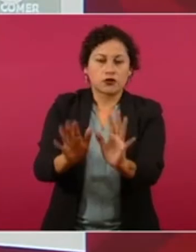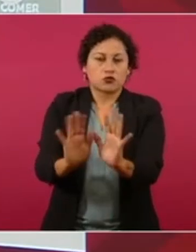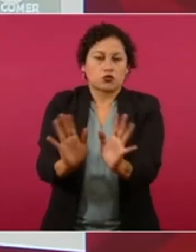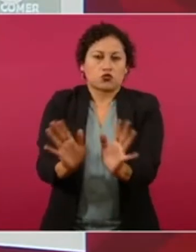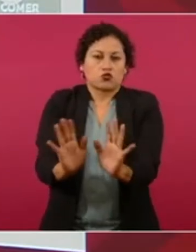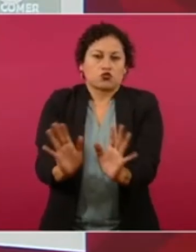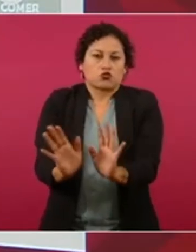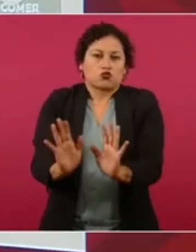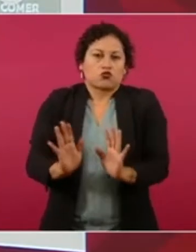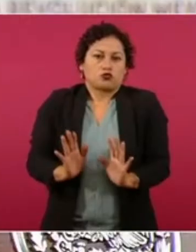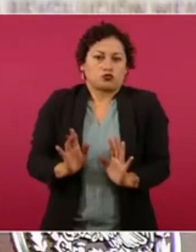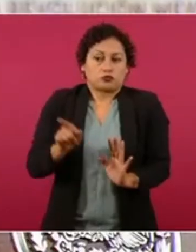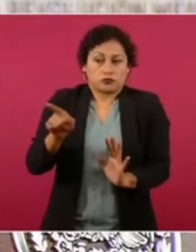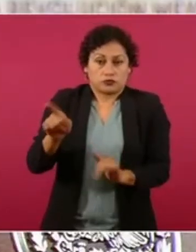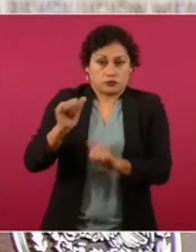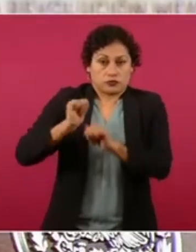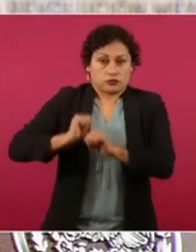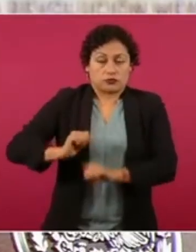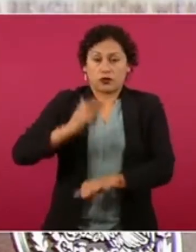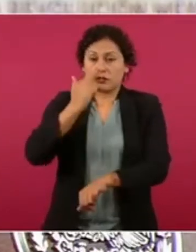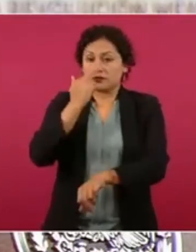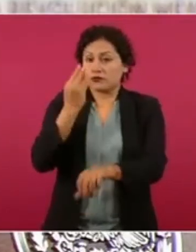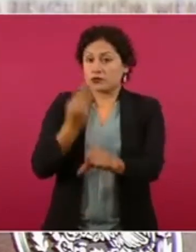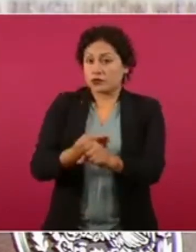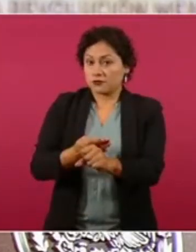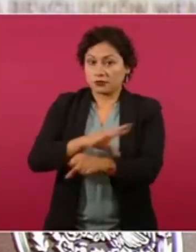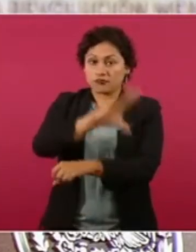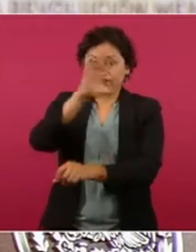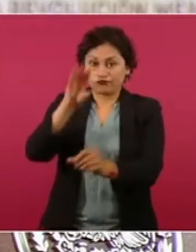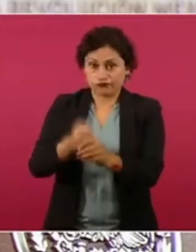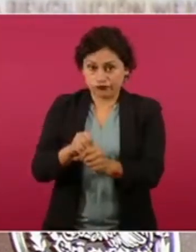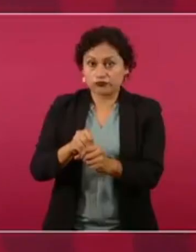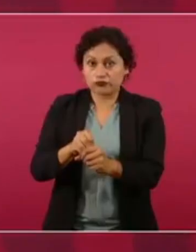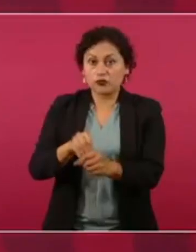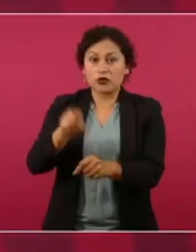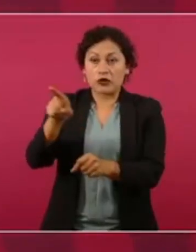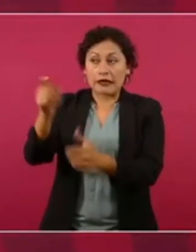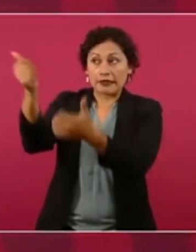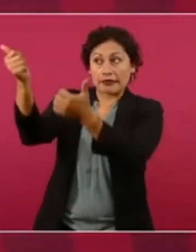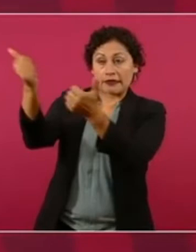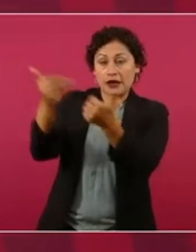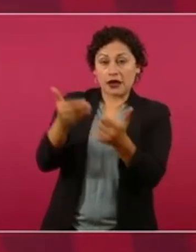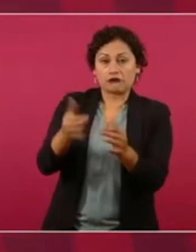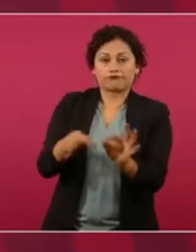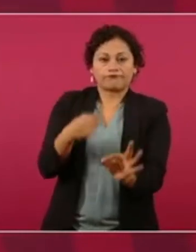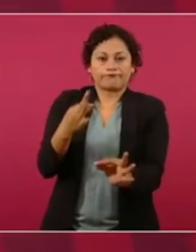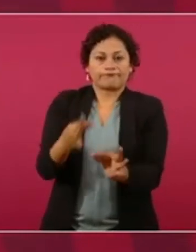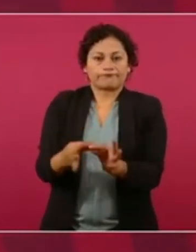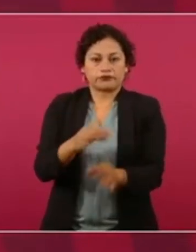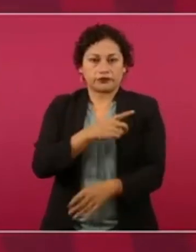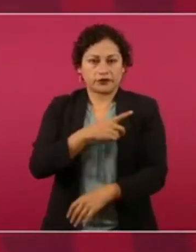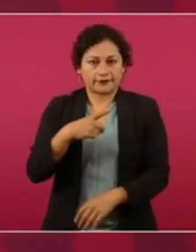Ellos, se hacen responsables de la calidad de los productos importados.